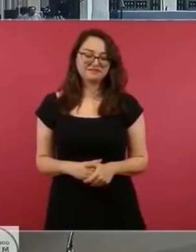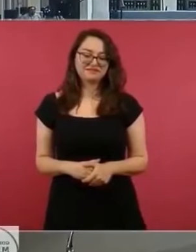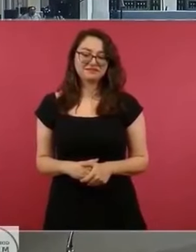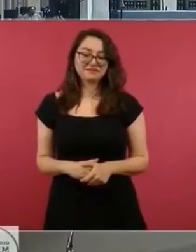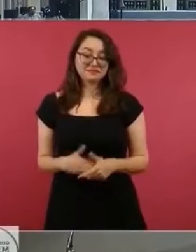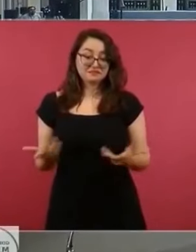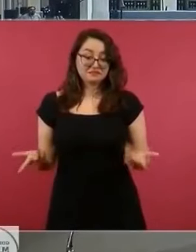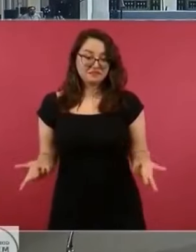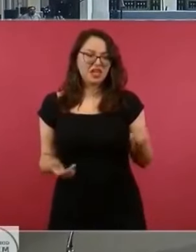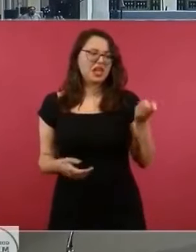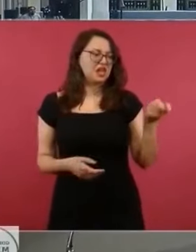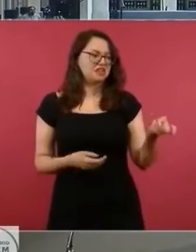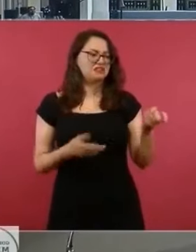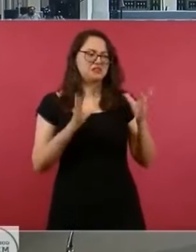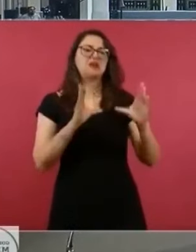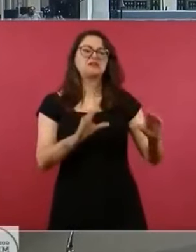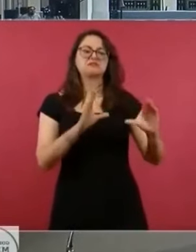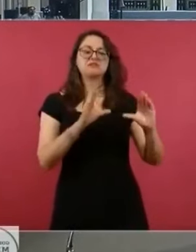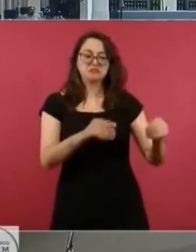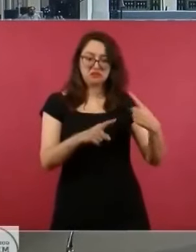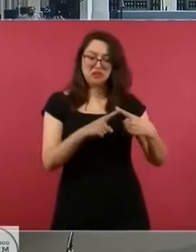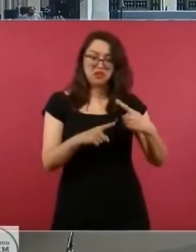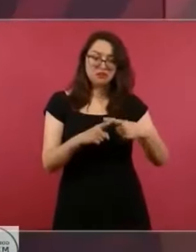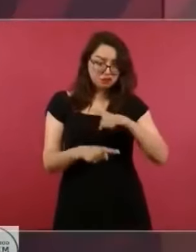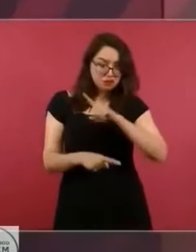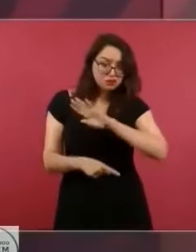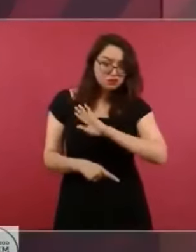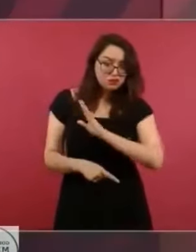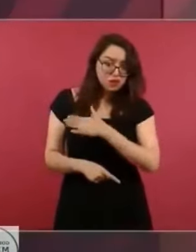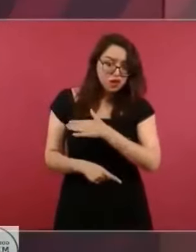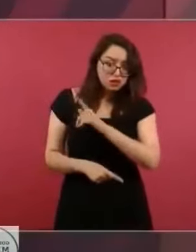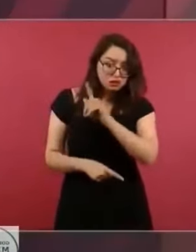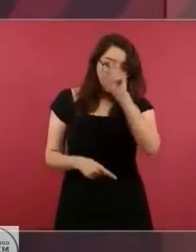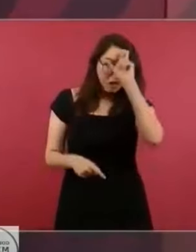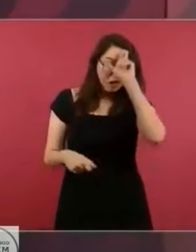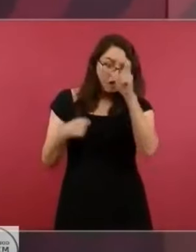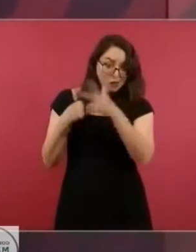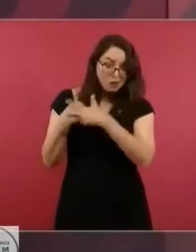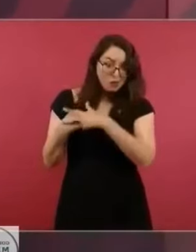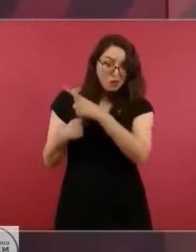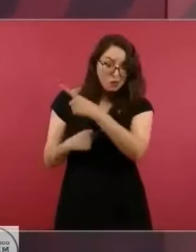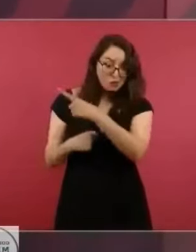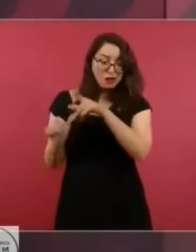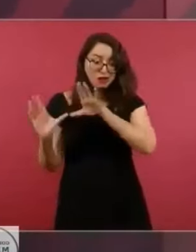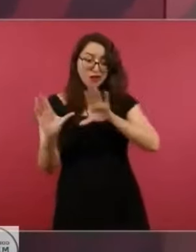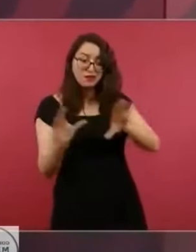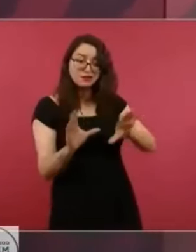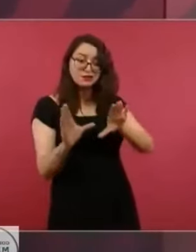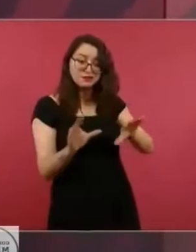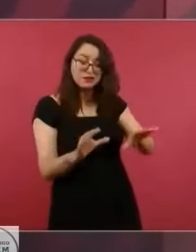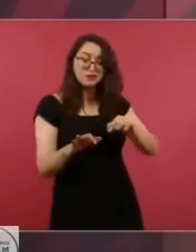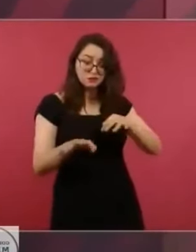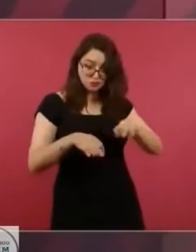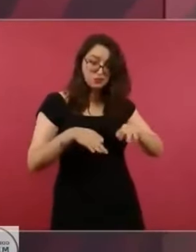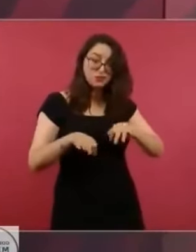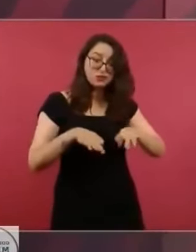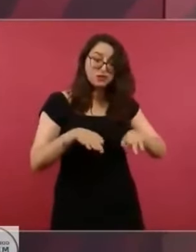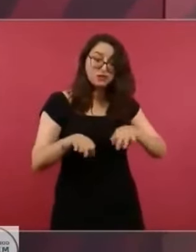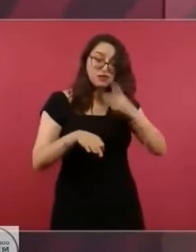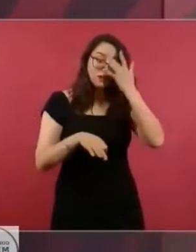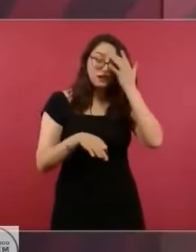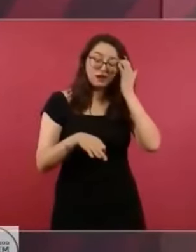¿Vino de Europa esa vocación por el trabajo